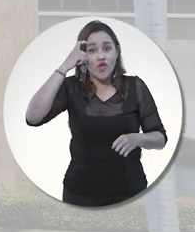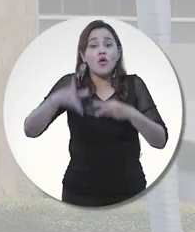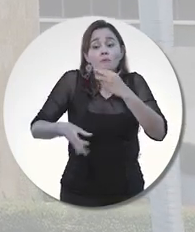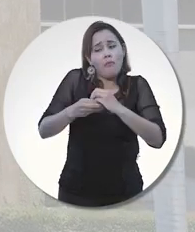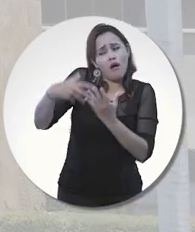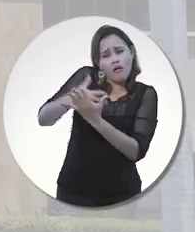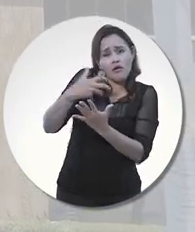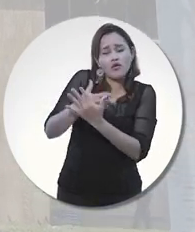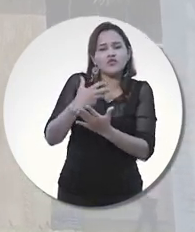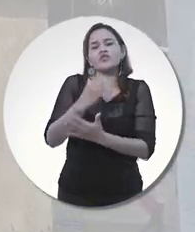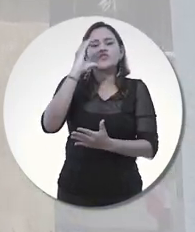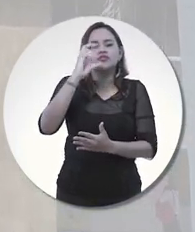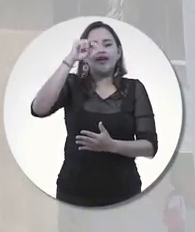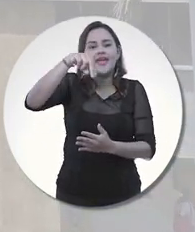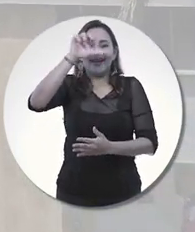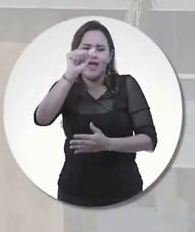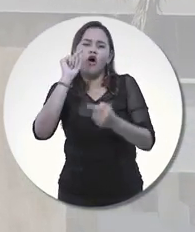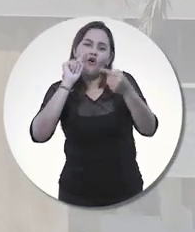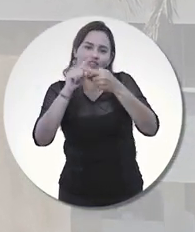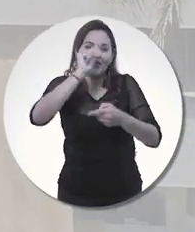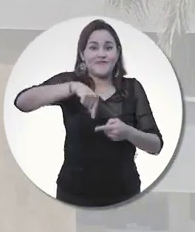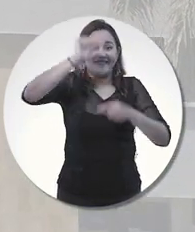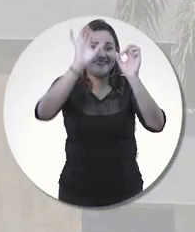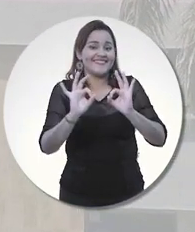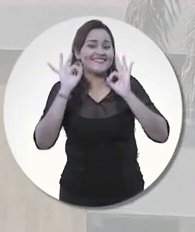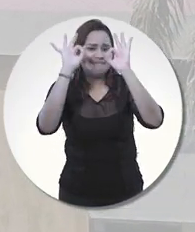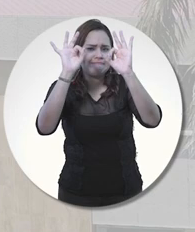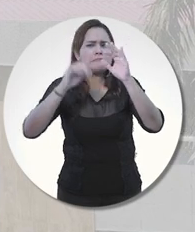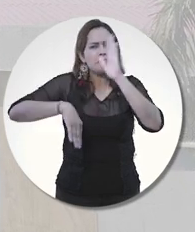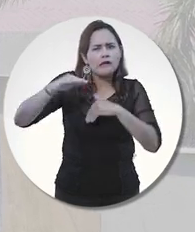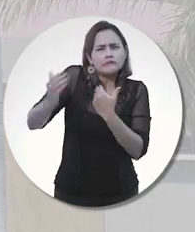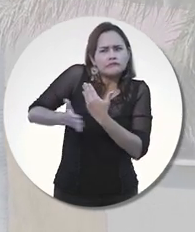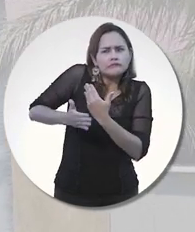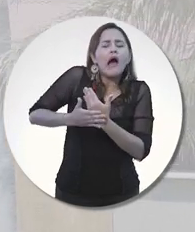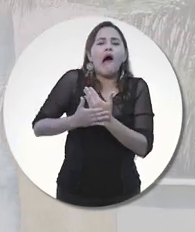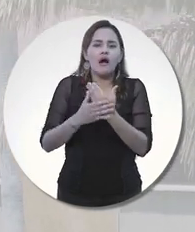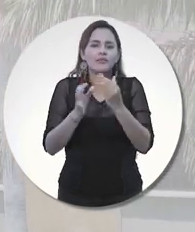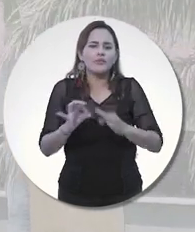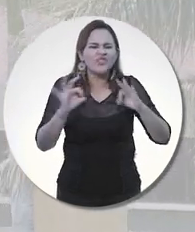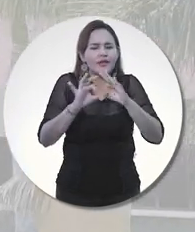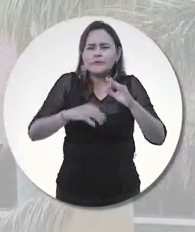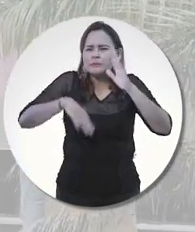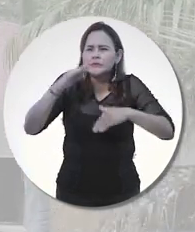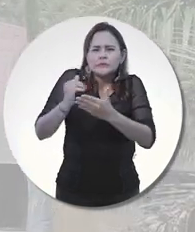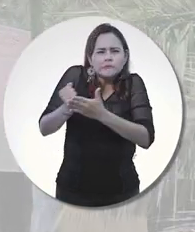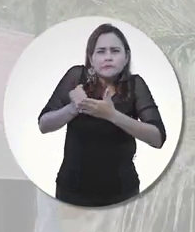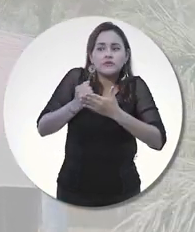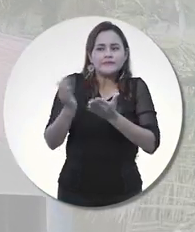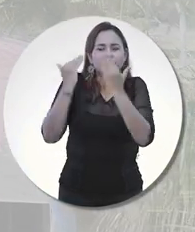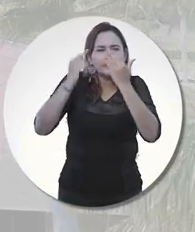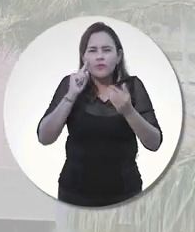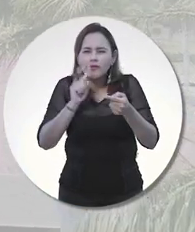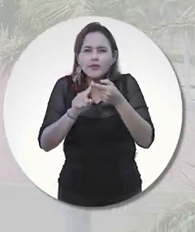CNA para los procesos de acreditación institucional y de programas, se ha permitido el seguimiento a las acciones